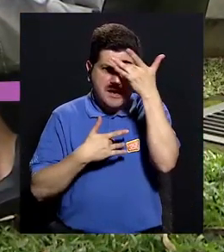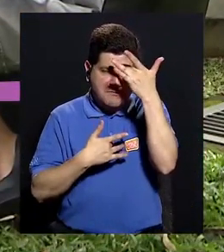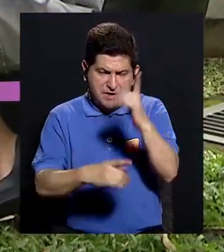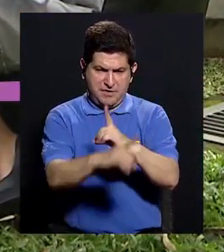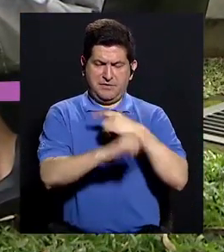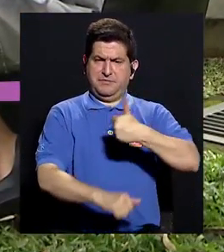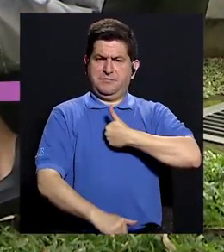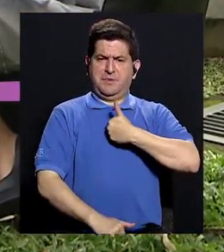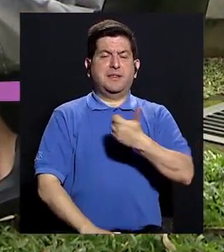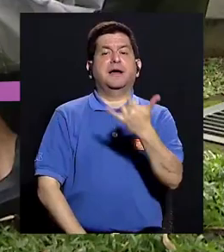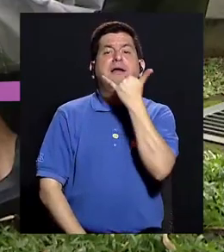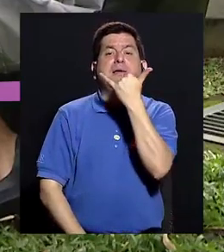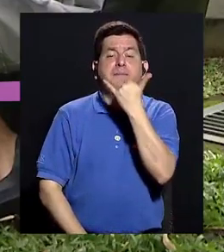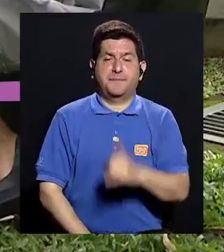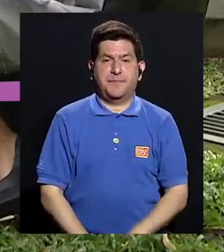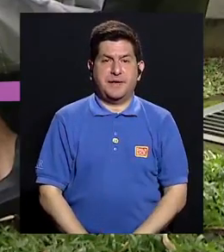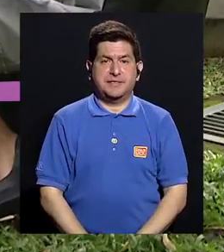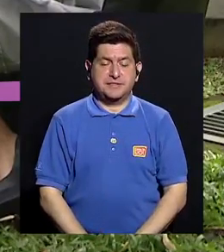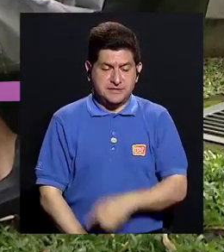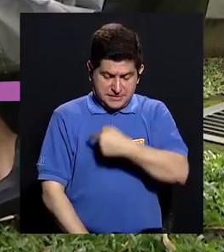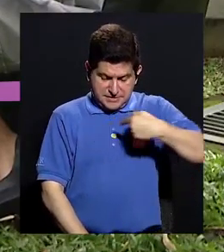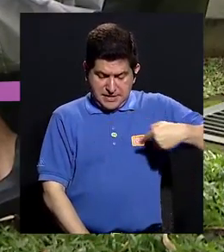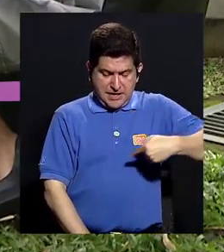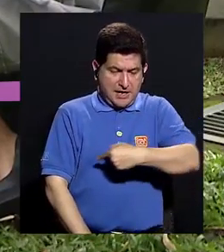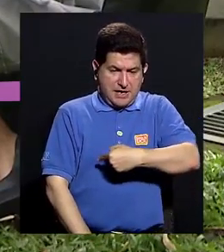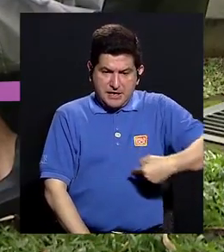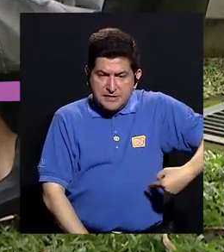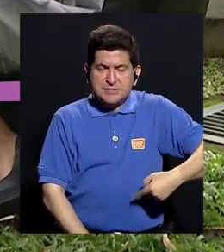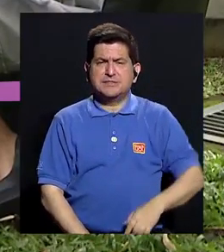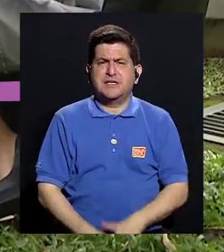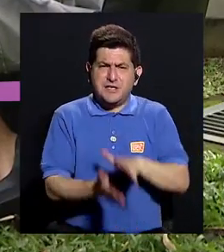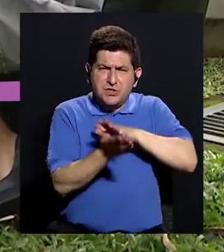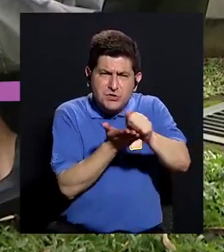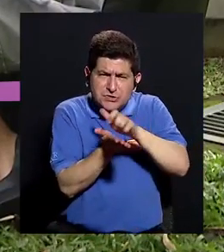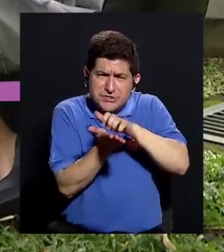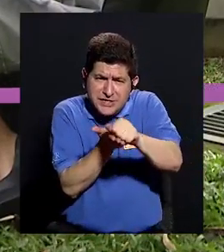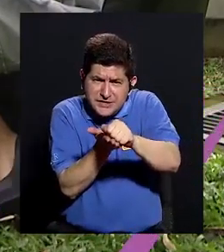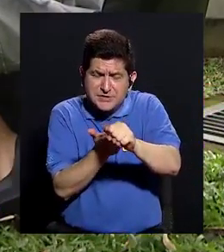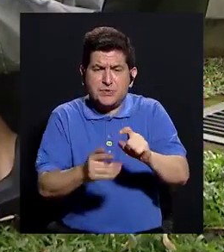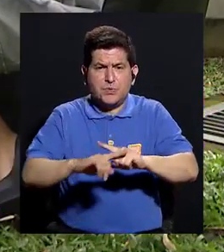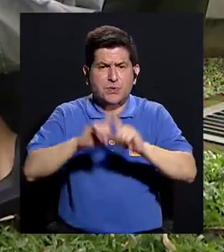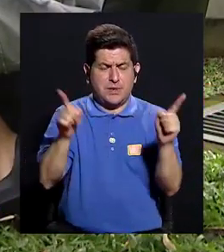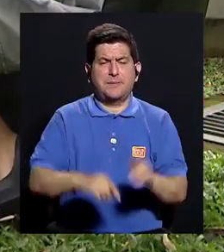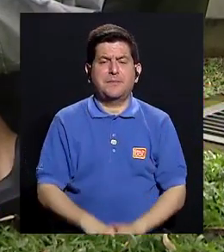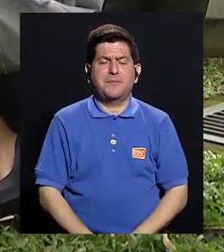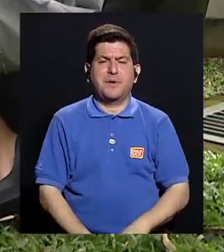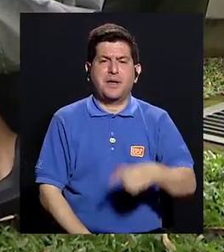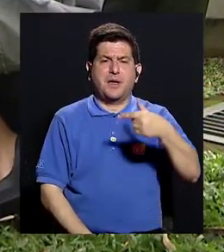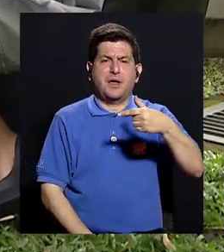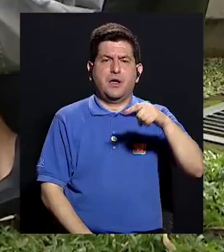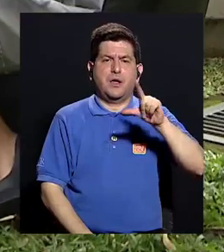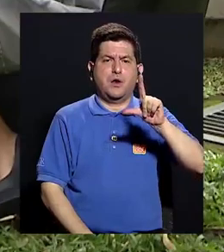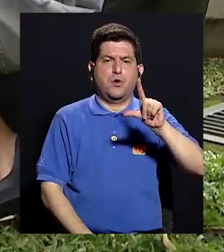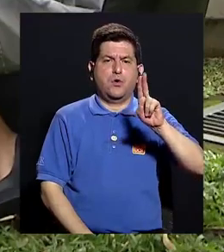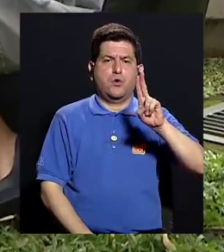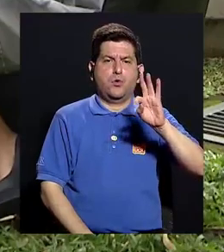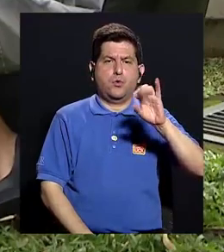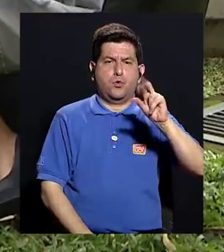enfermedad autoinmune, lo que sucede es que el intestino empieza a destruirse, porque nosotros nos atacamos, pero el gluten se va